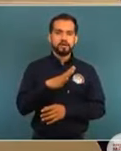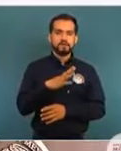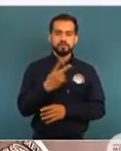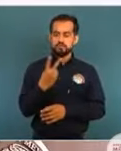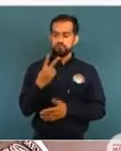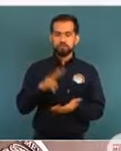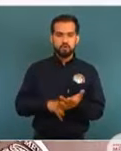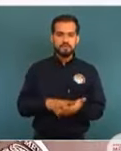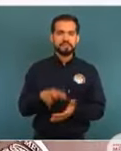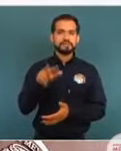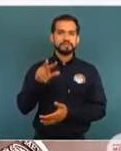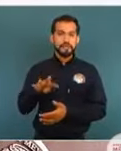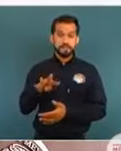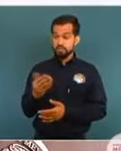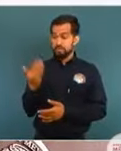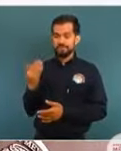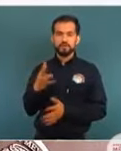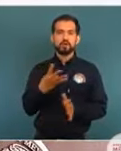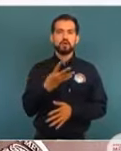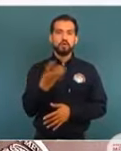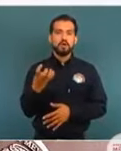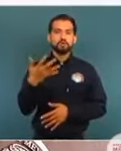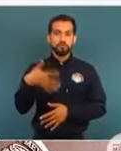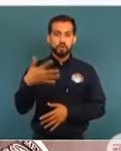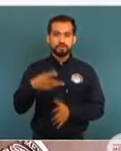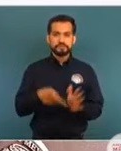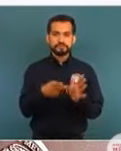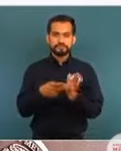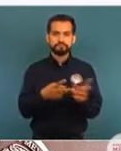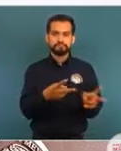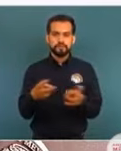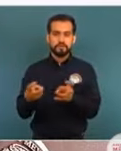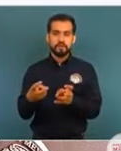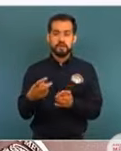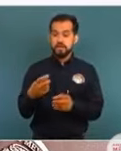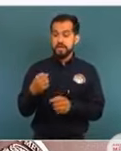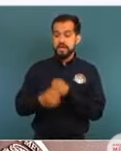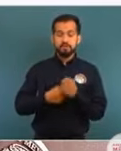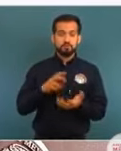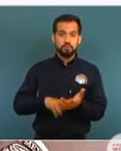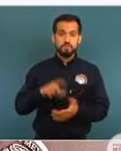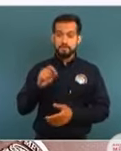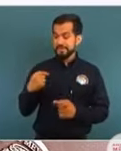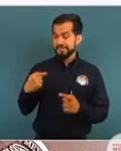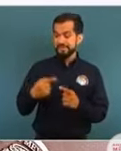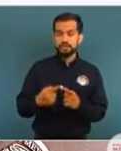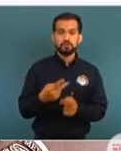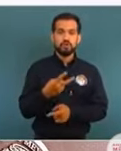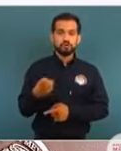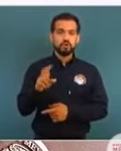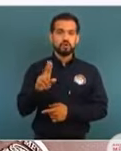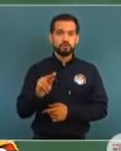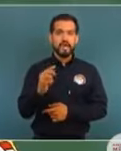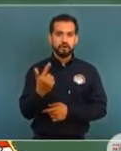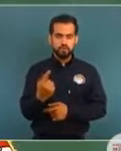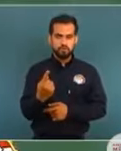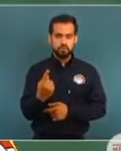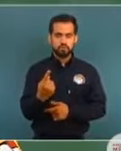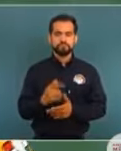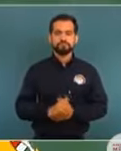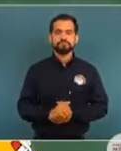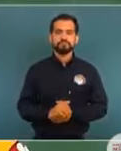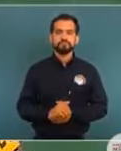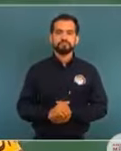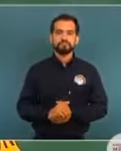en el 2019 415 eventos, en el 2020 llevan 281,